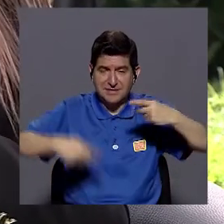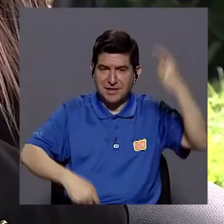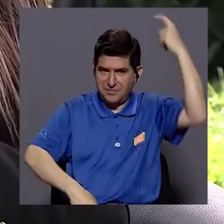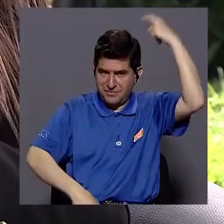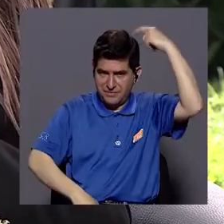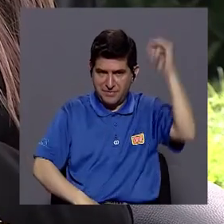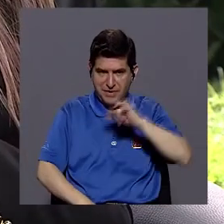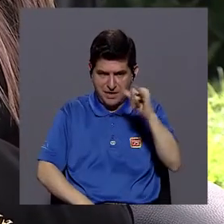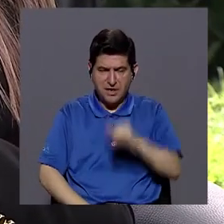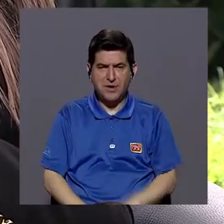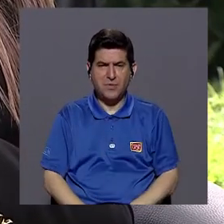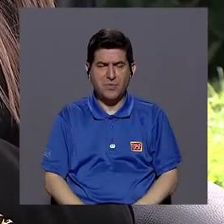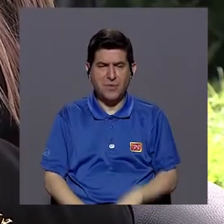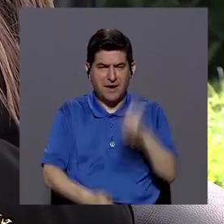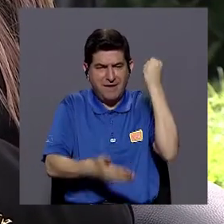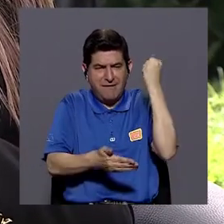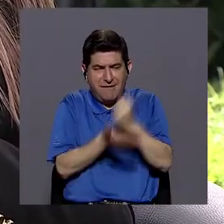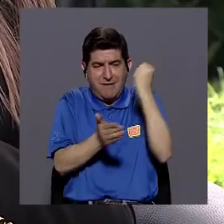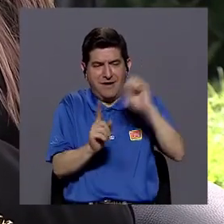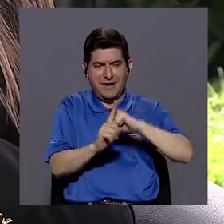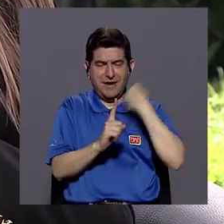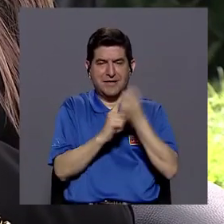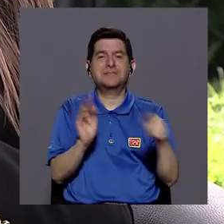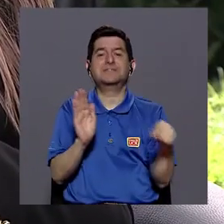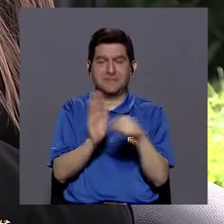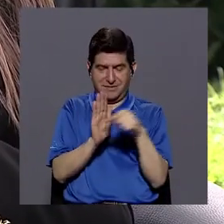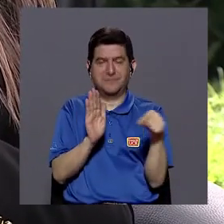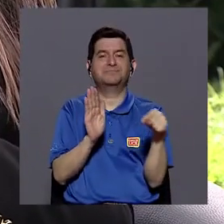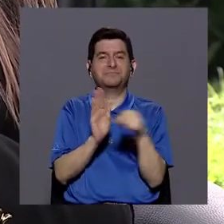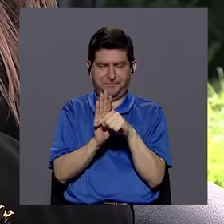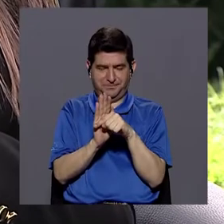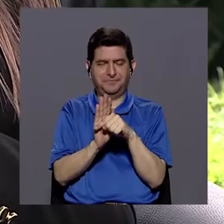cerebro también se va a ver marcado por eventos que son negativos.